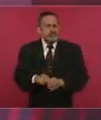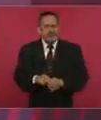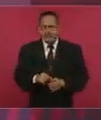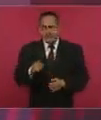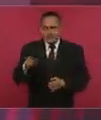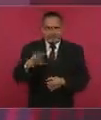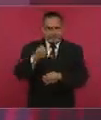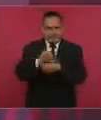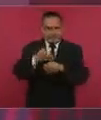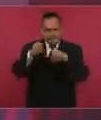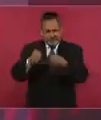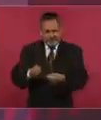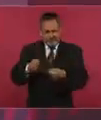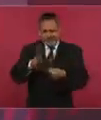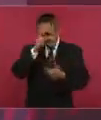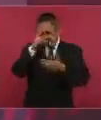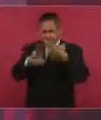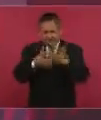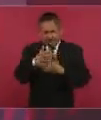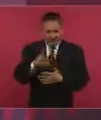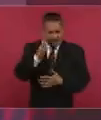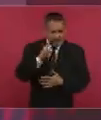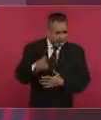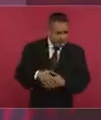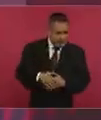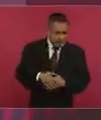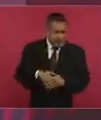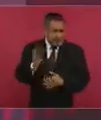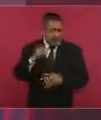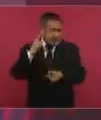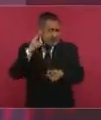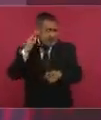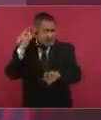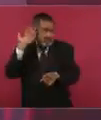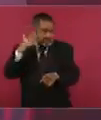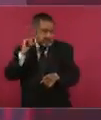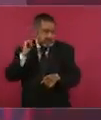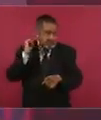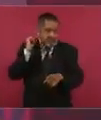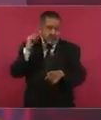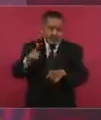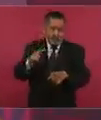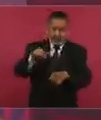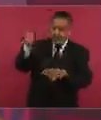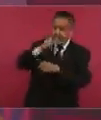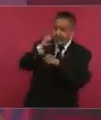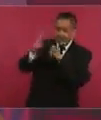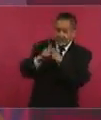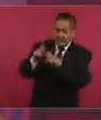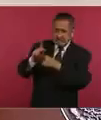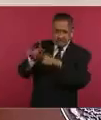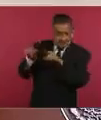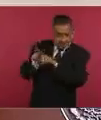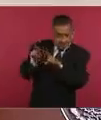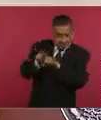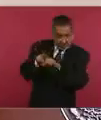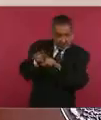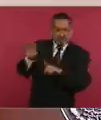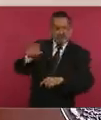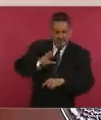la inseguridad y de la violencia. Si saben ustedes de algún gobierno que haga esto,